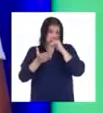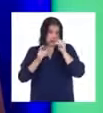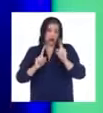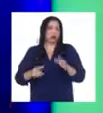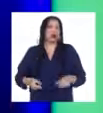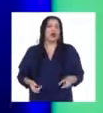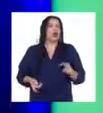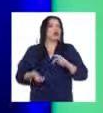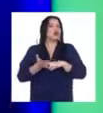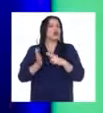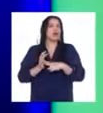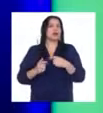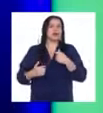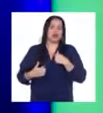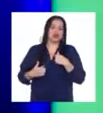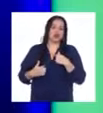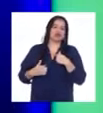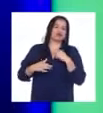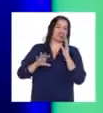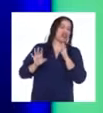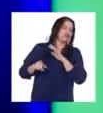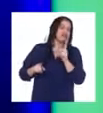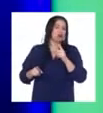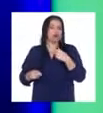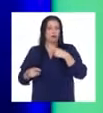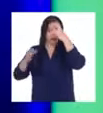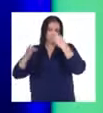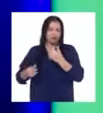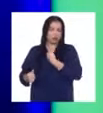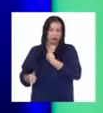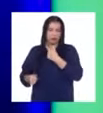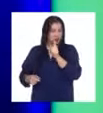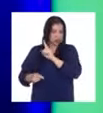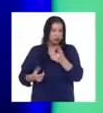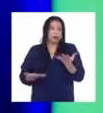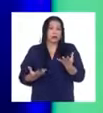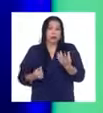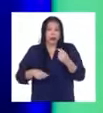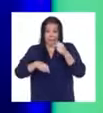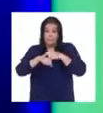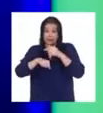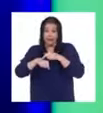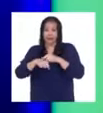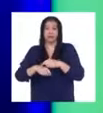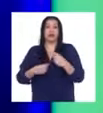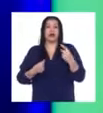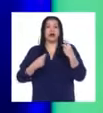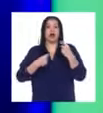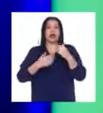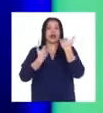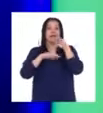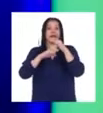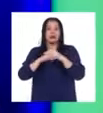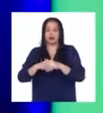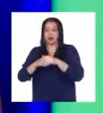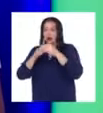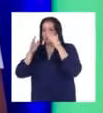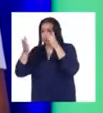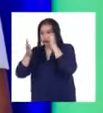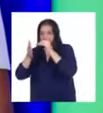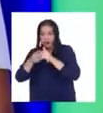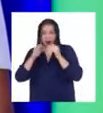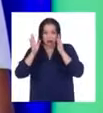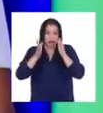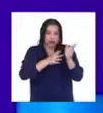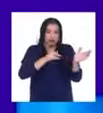es porque yo lo he querido así, sino porque mi tiempo era bastante limitado a realizar